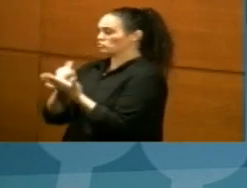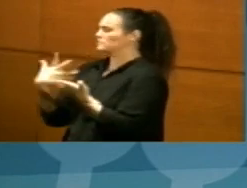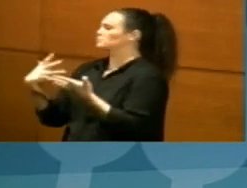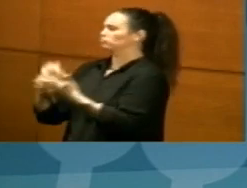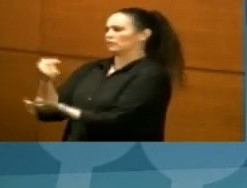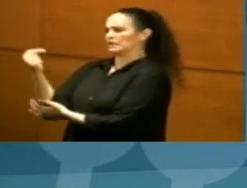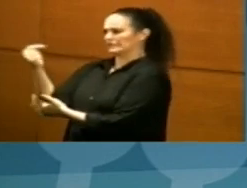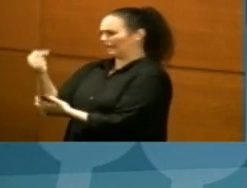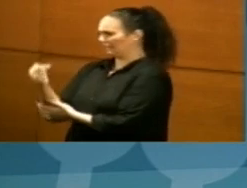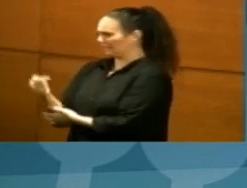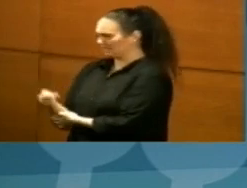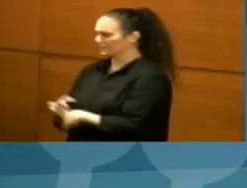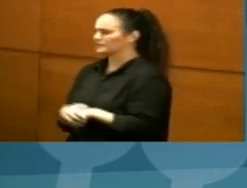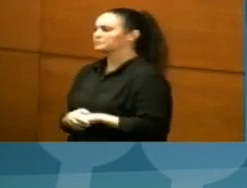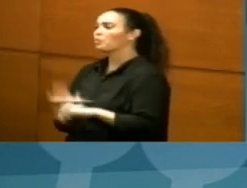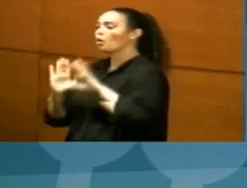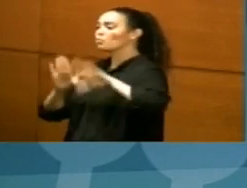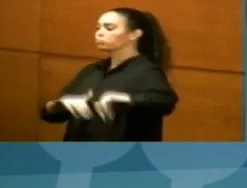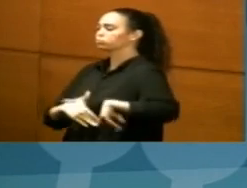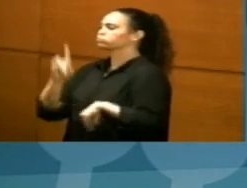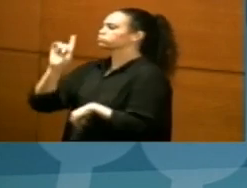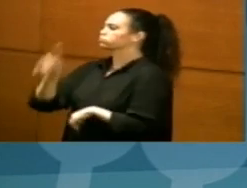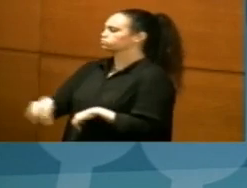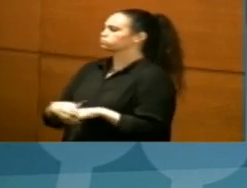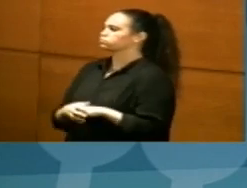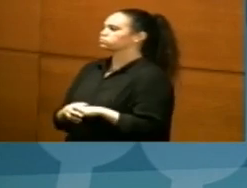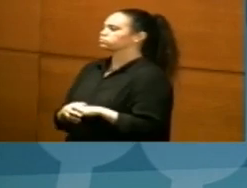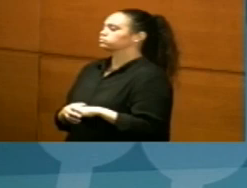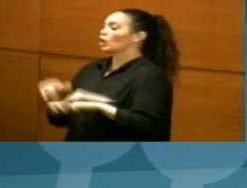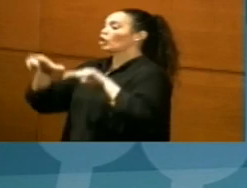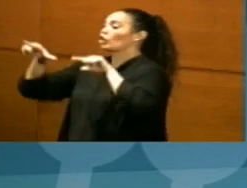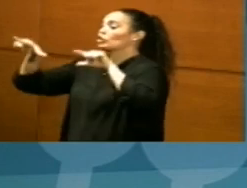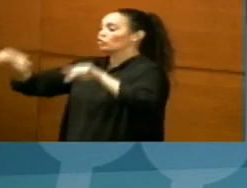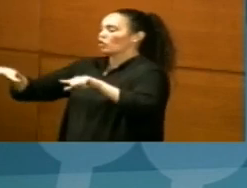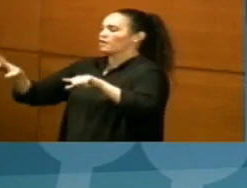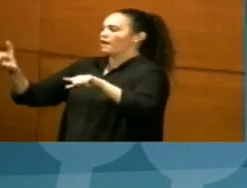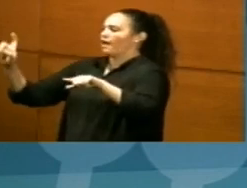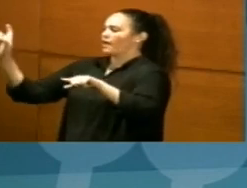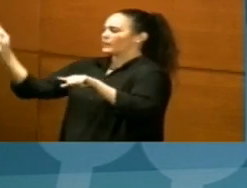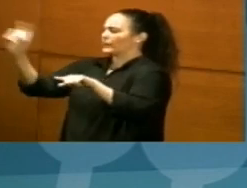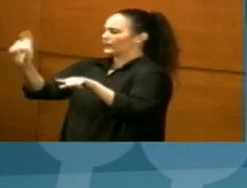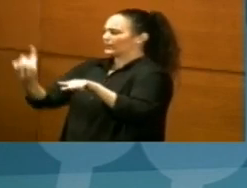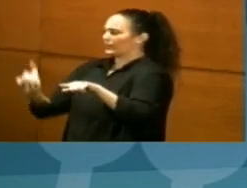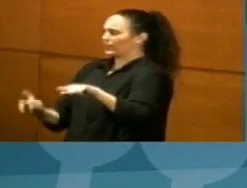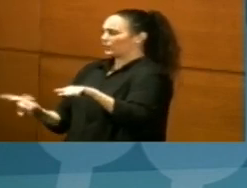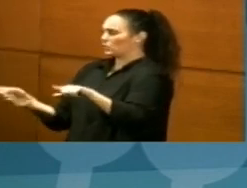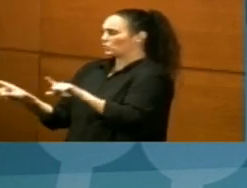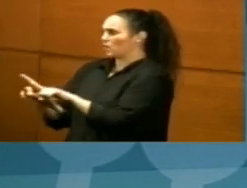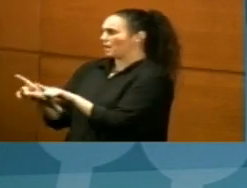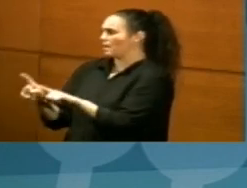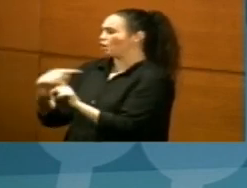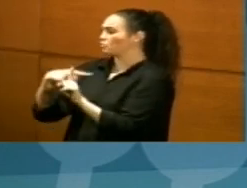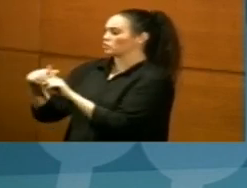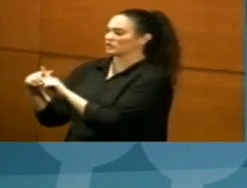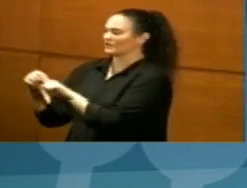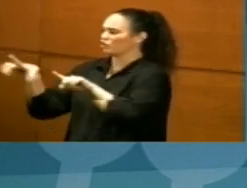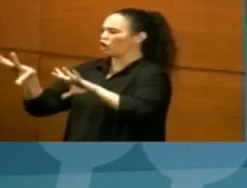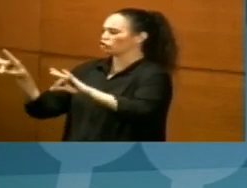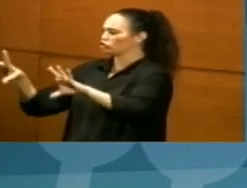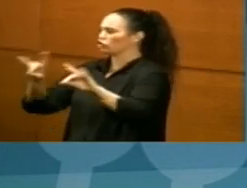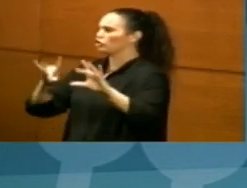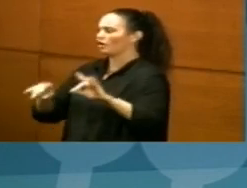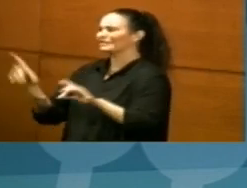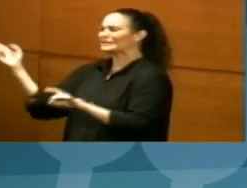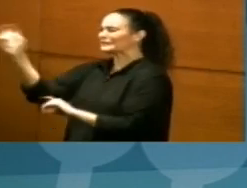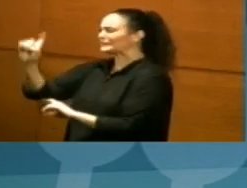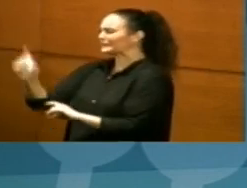negativas. Y, por último, hemos procedido a la desinfección de las estancias, donde habían permanecido los pacientes positivos, toda vez que les hemos trasladado